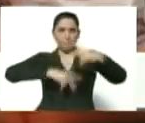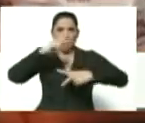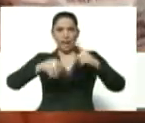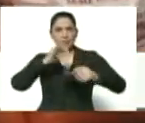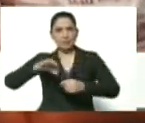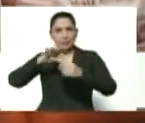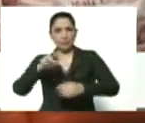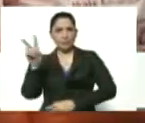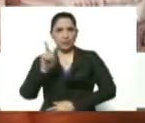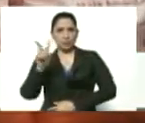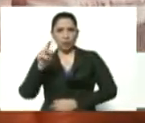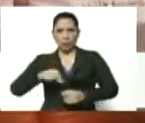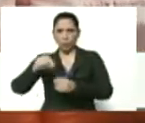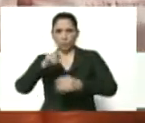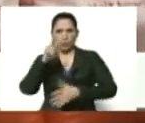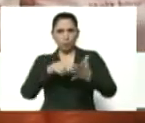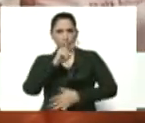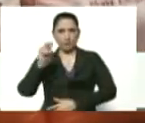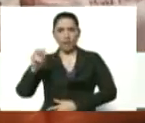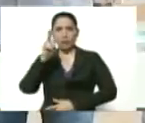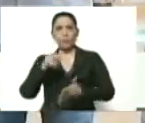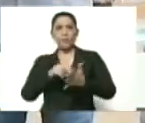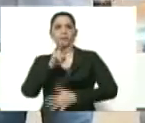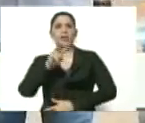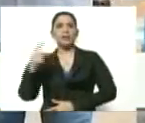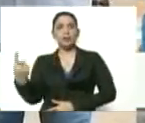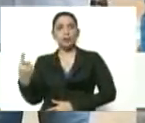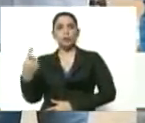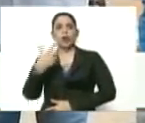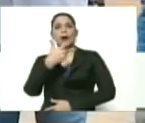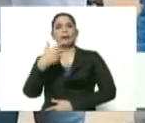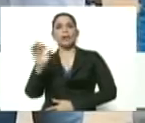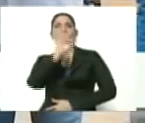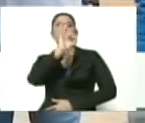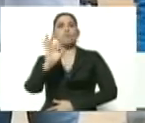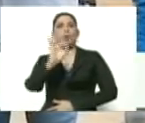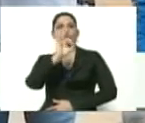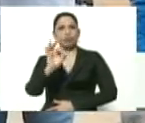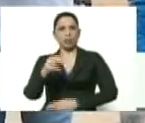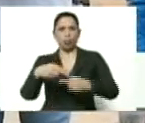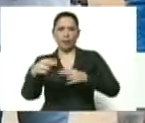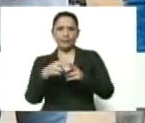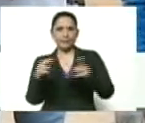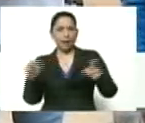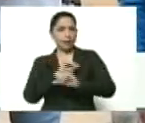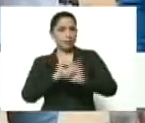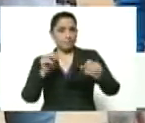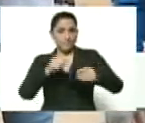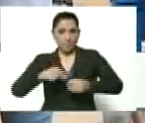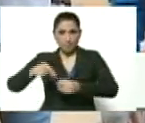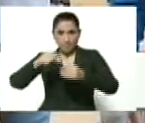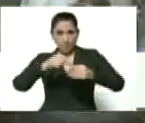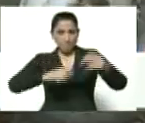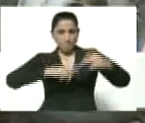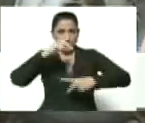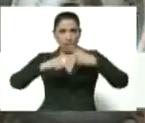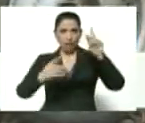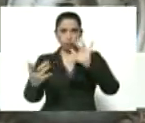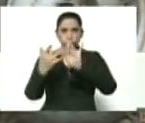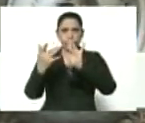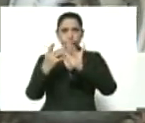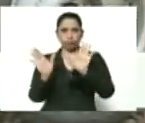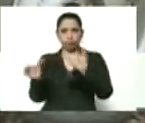Venezuela Cultiva 2020-2021. El 30% de hectáreas cultivables para este plan le corresponde al sector